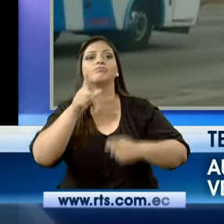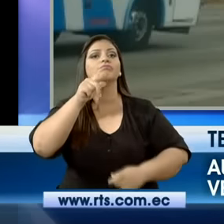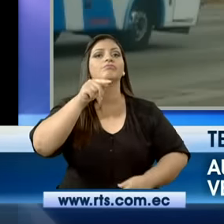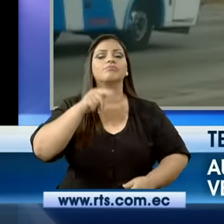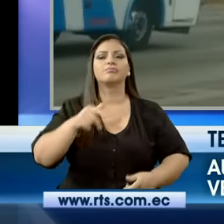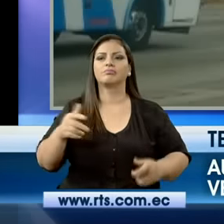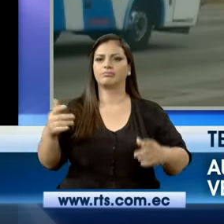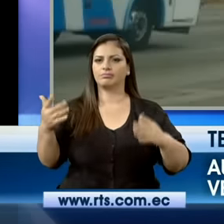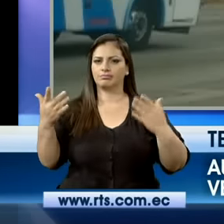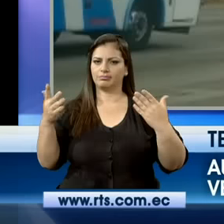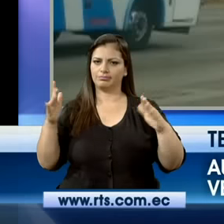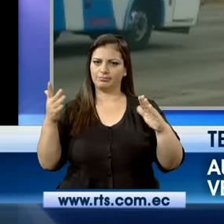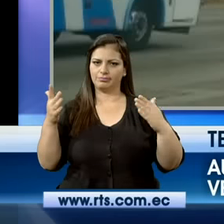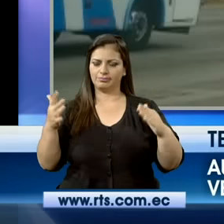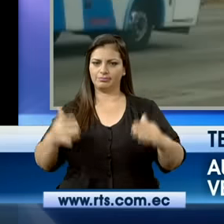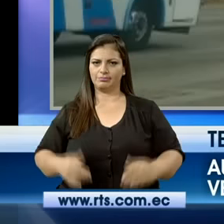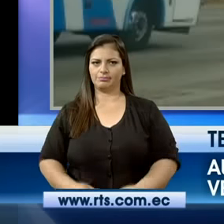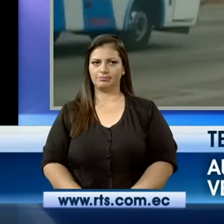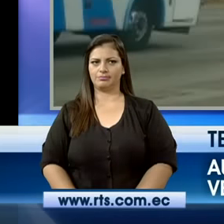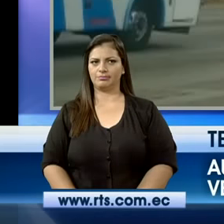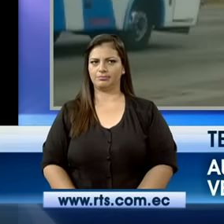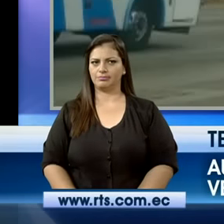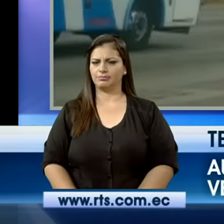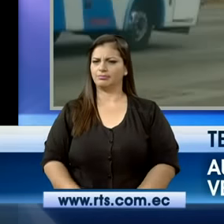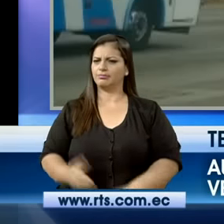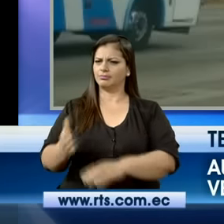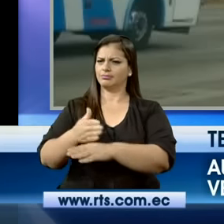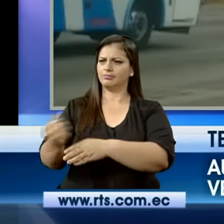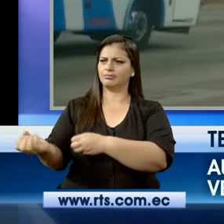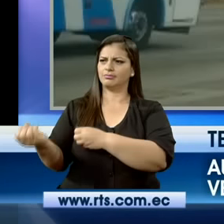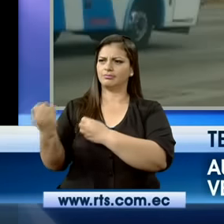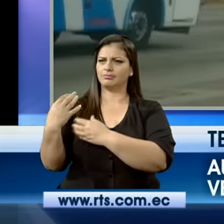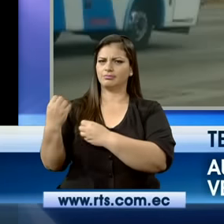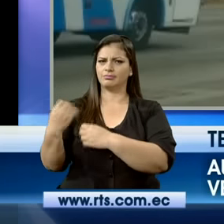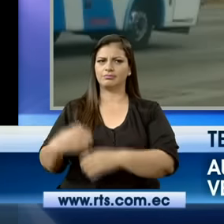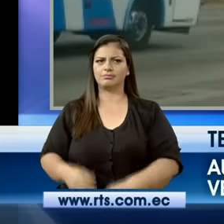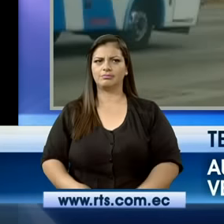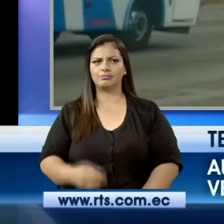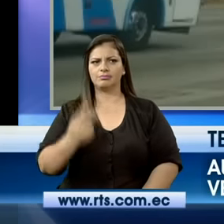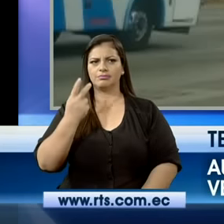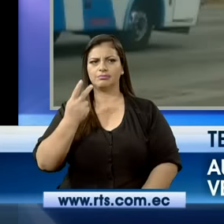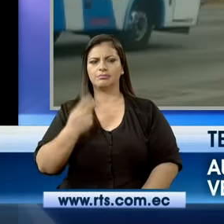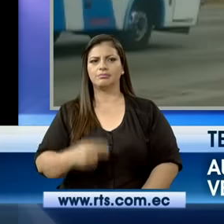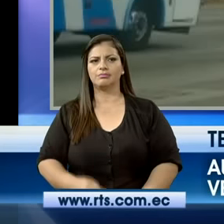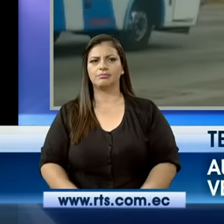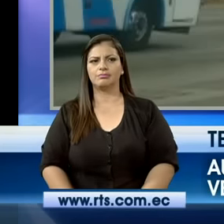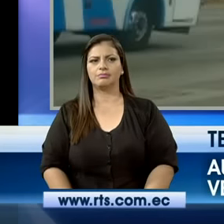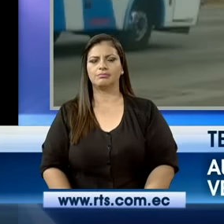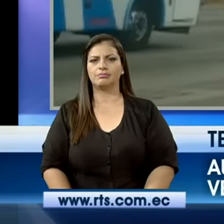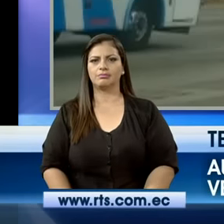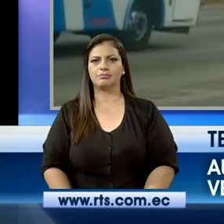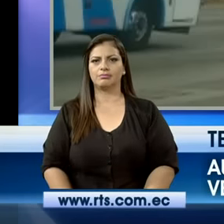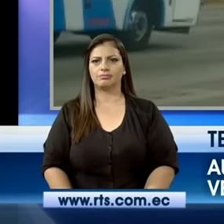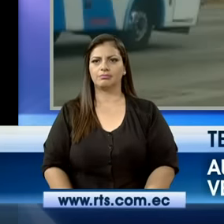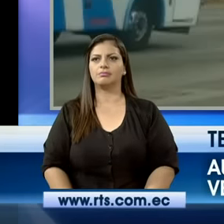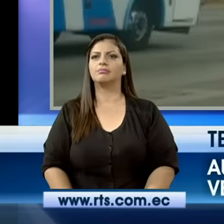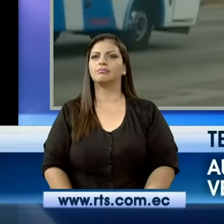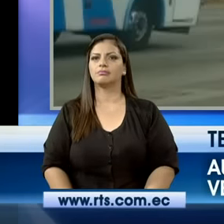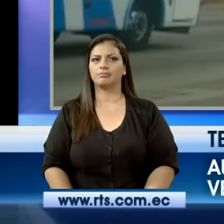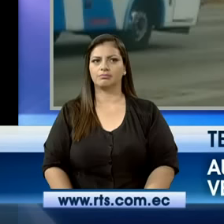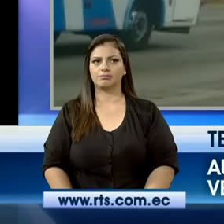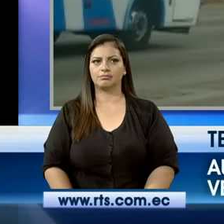¿En qué quedó? Oye, pájaro, tú me decías que tienen una, tú también me decías, ¿verdad? Que tiene una luz en LED que indica la velocidad, ¿no?